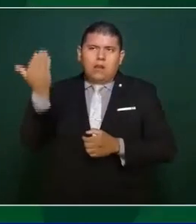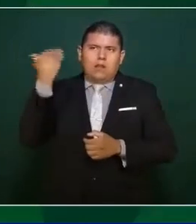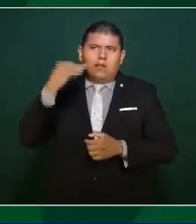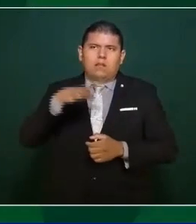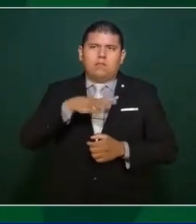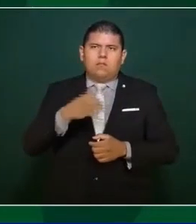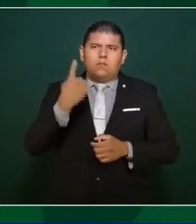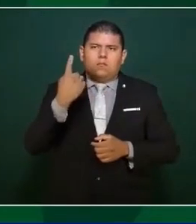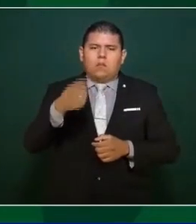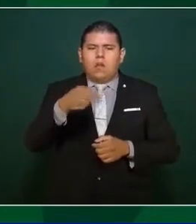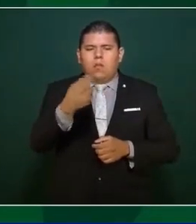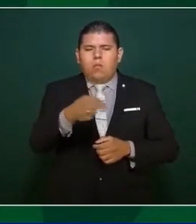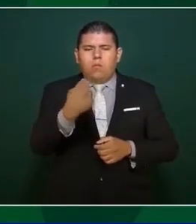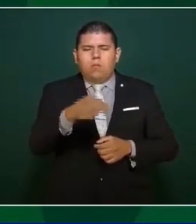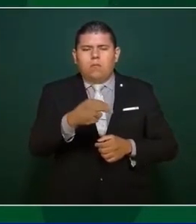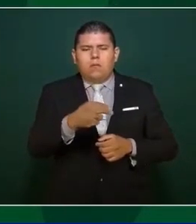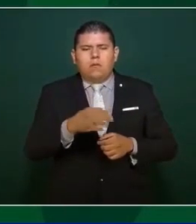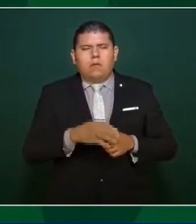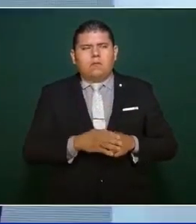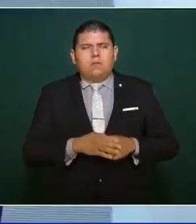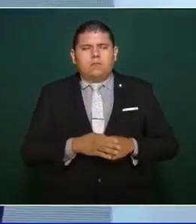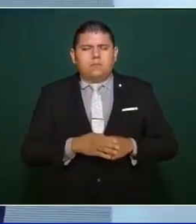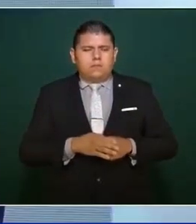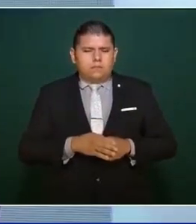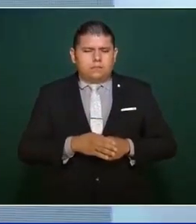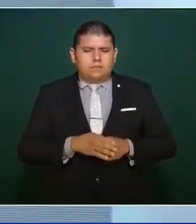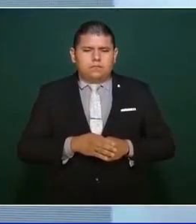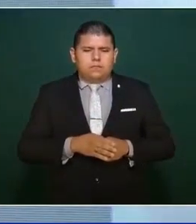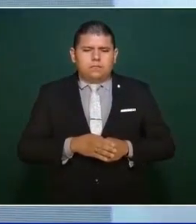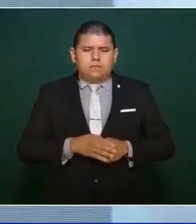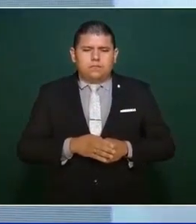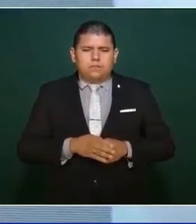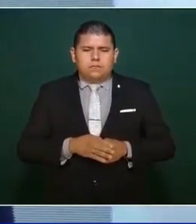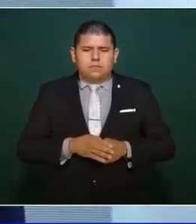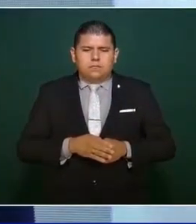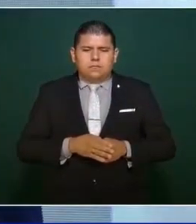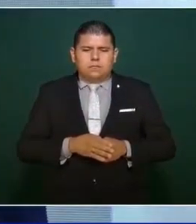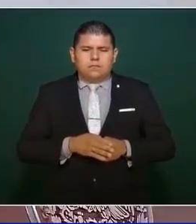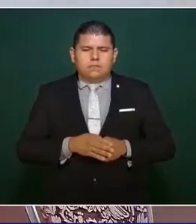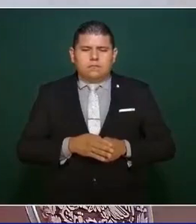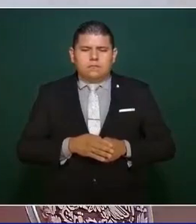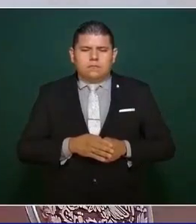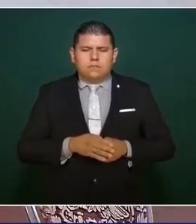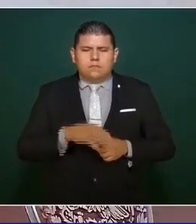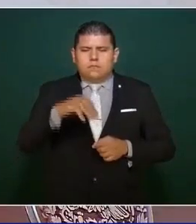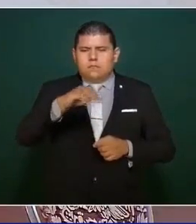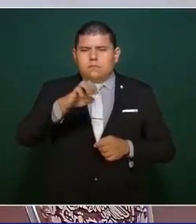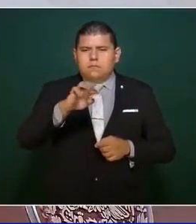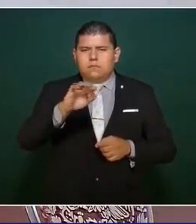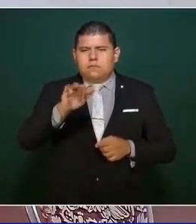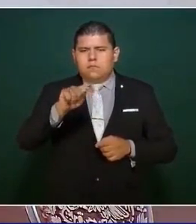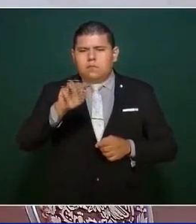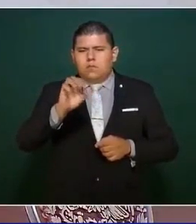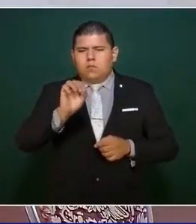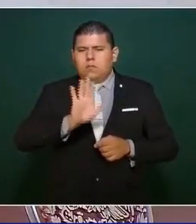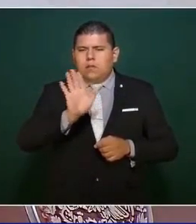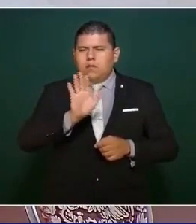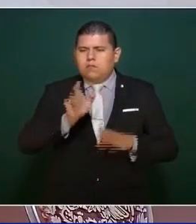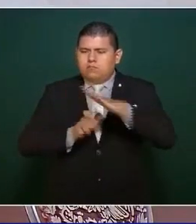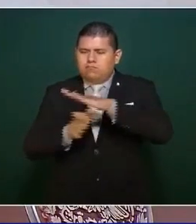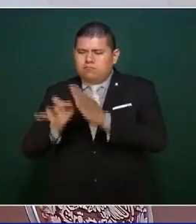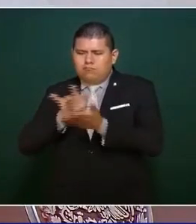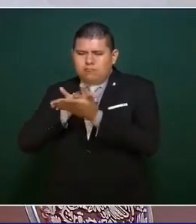México a favor de la corrupción. ¿Cómo es que se llamaba?